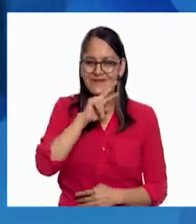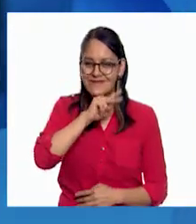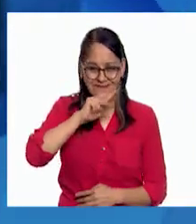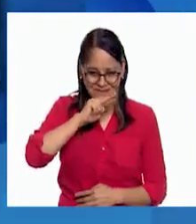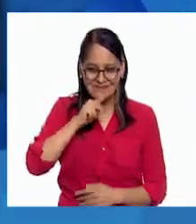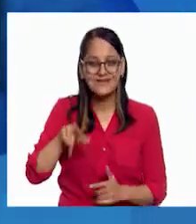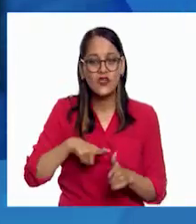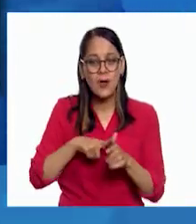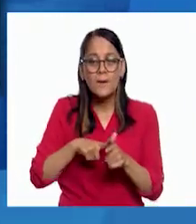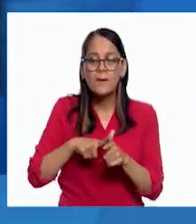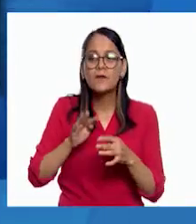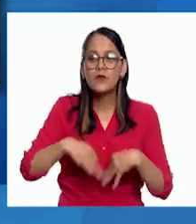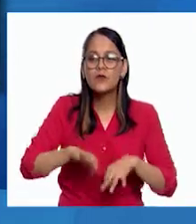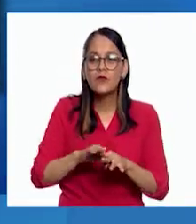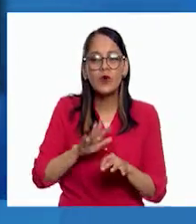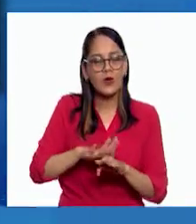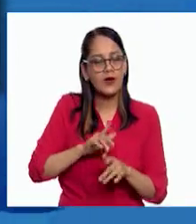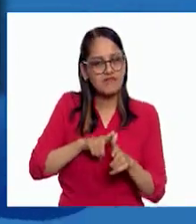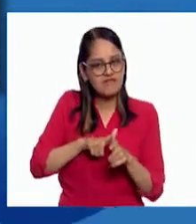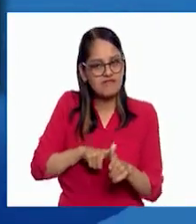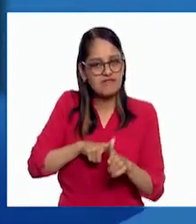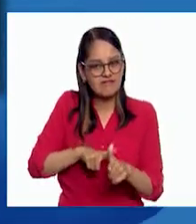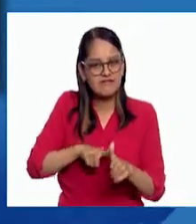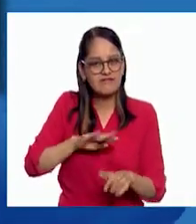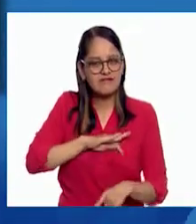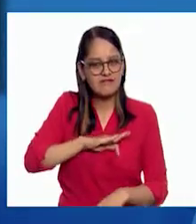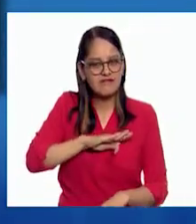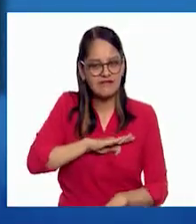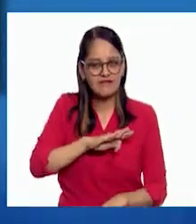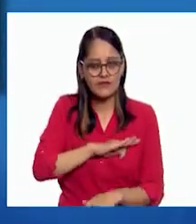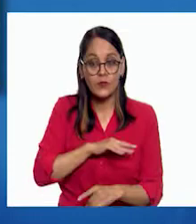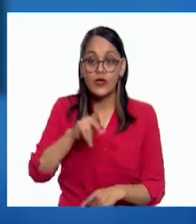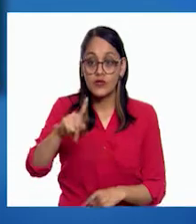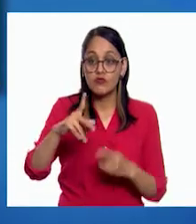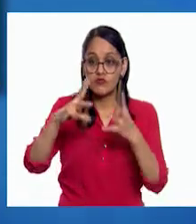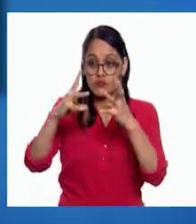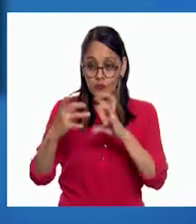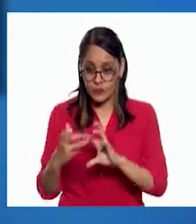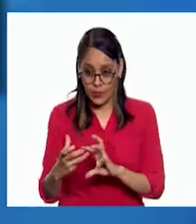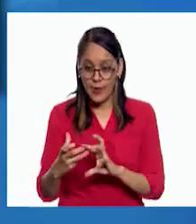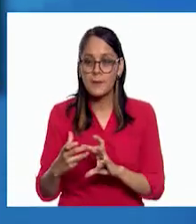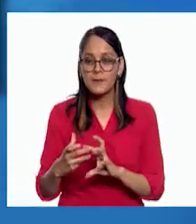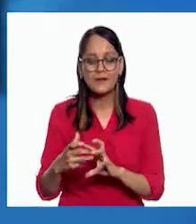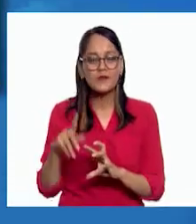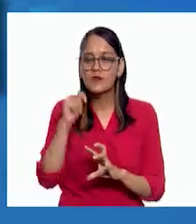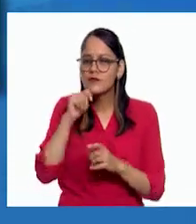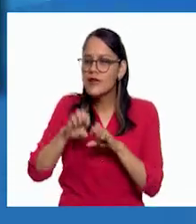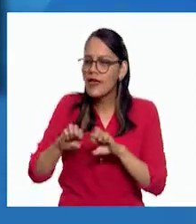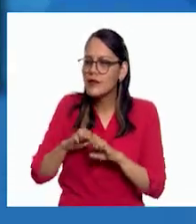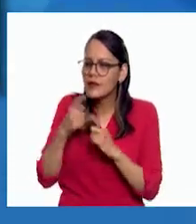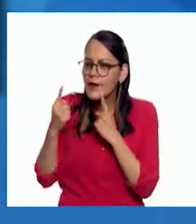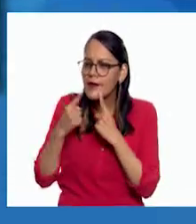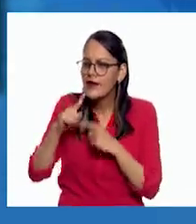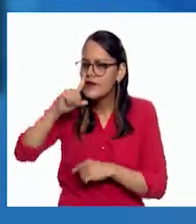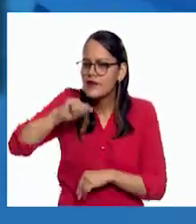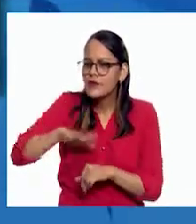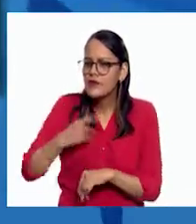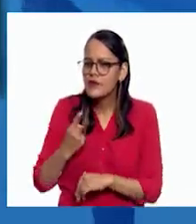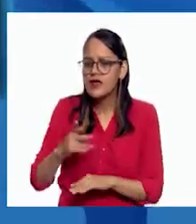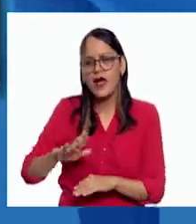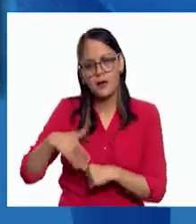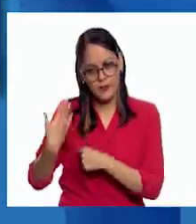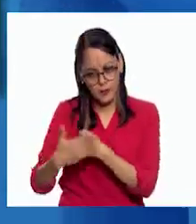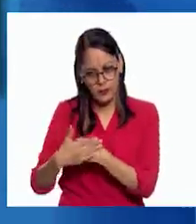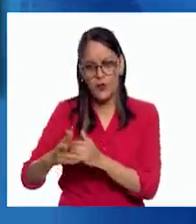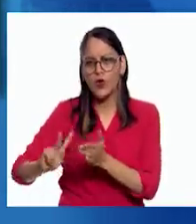clave para resolverlo es la perseverancia. Si tu toro se derrumba, analiza con tu equipo qué fue lo que falló y planeen otro